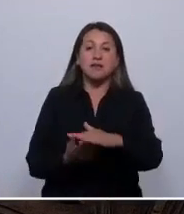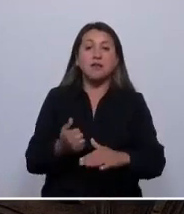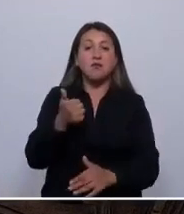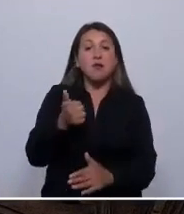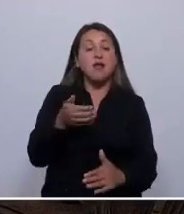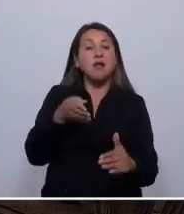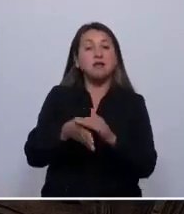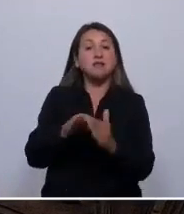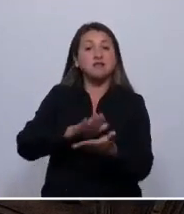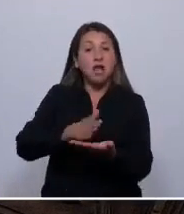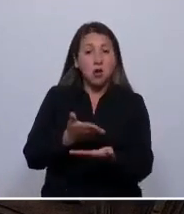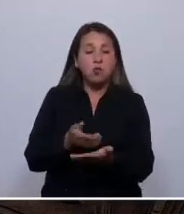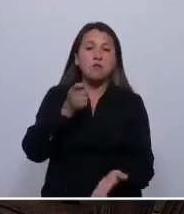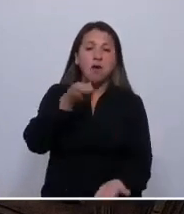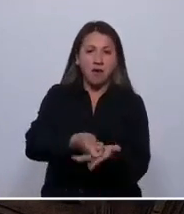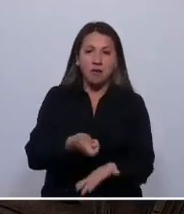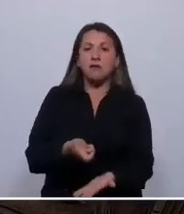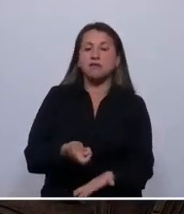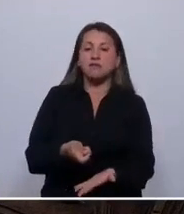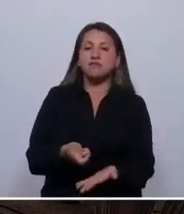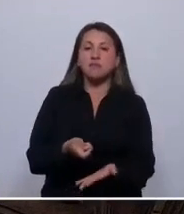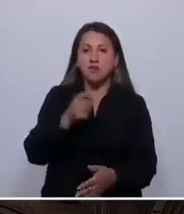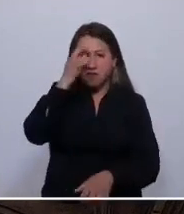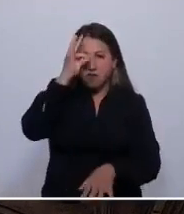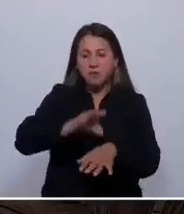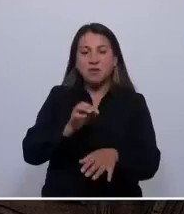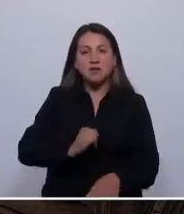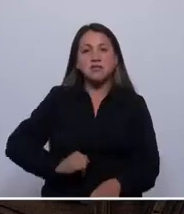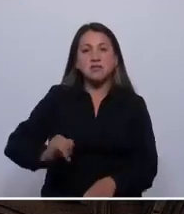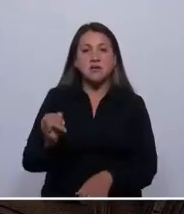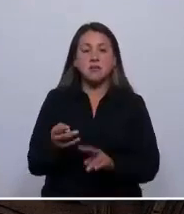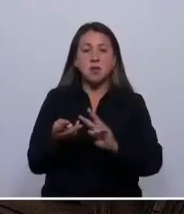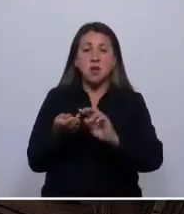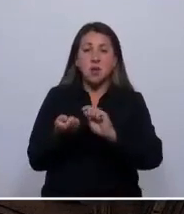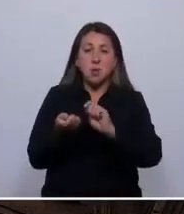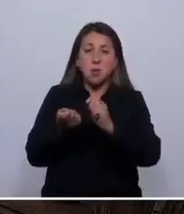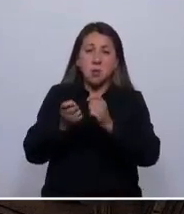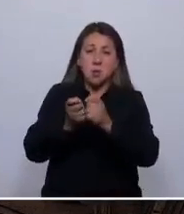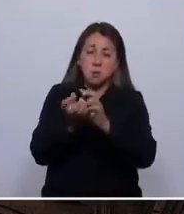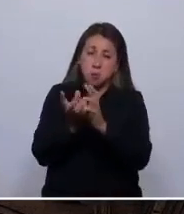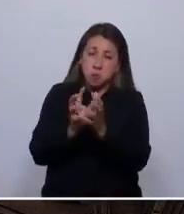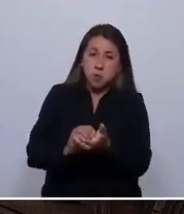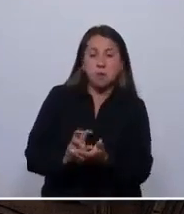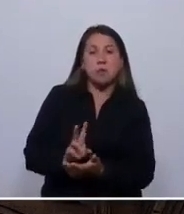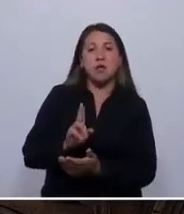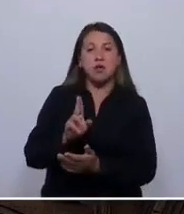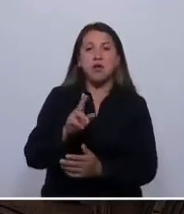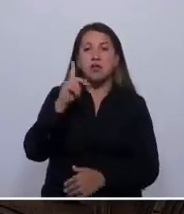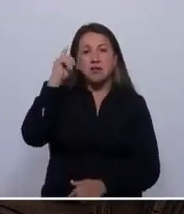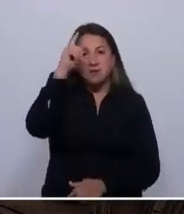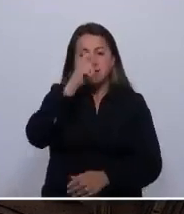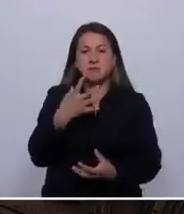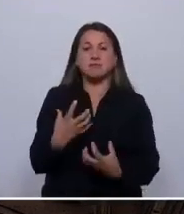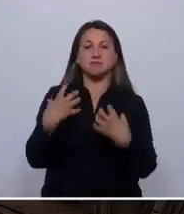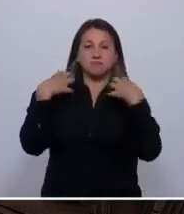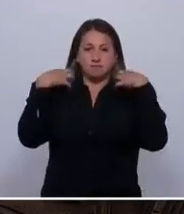debíamos también pagar, que una enfermedad crónica y degenerativa iba a ser algo muy complejo de sobrellevar.